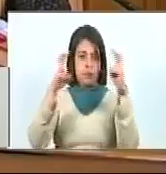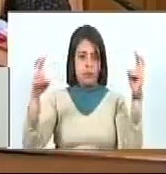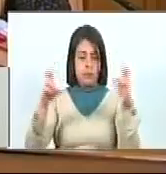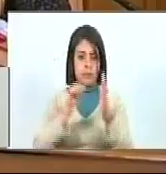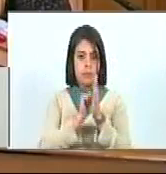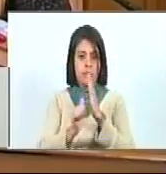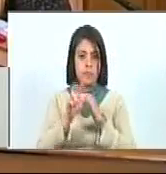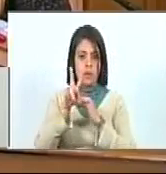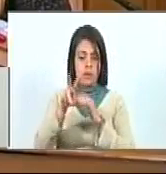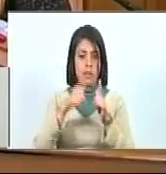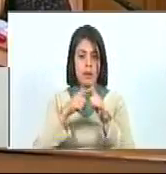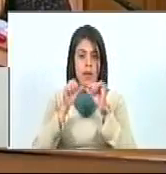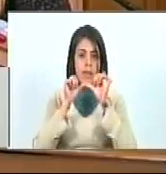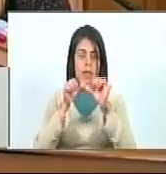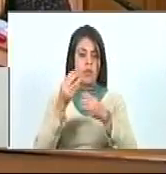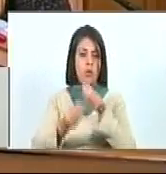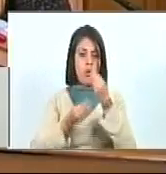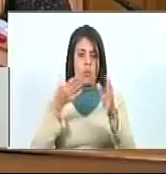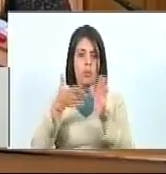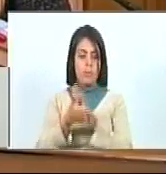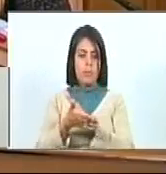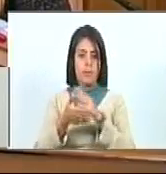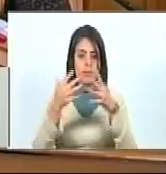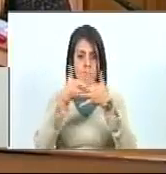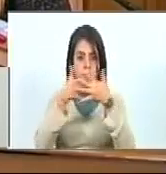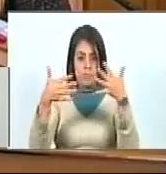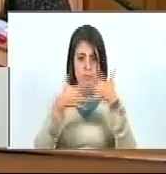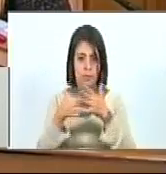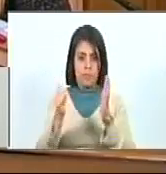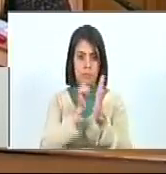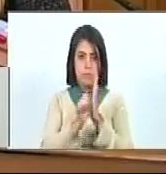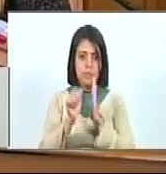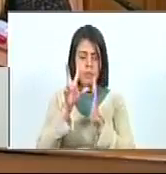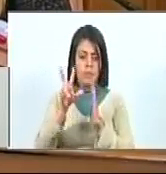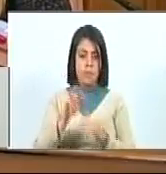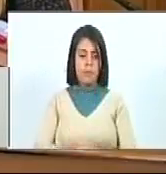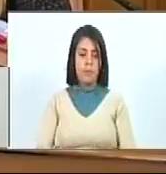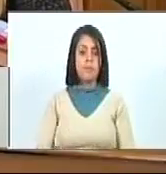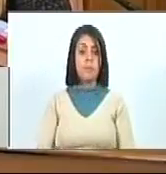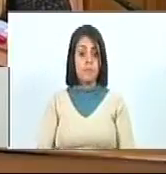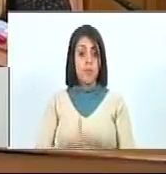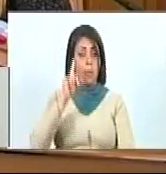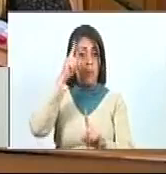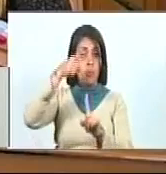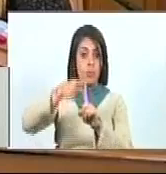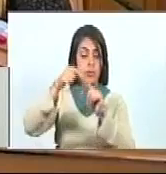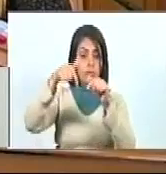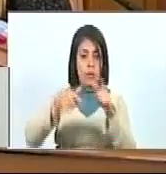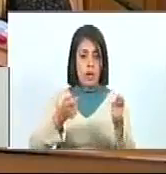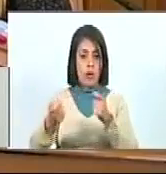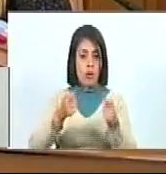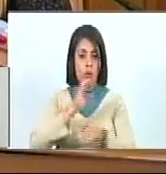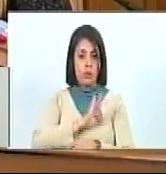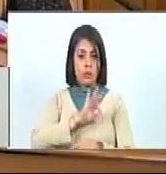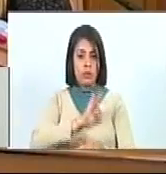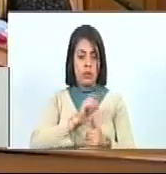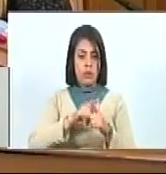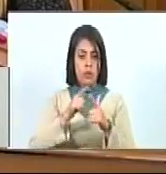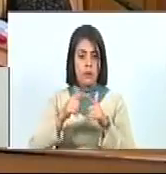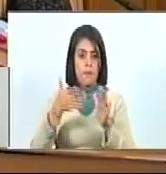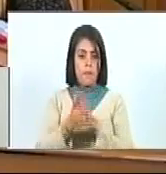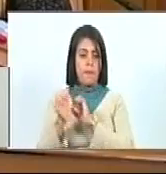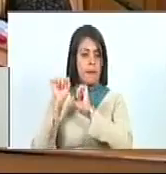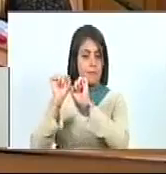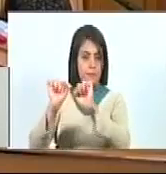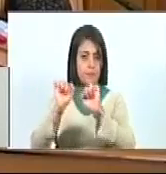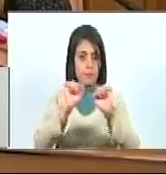artículo 3, quedando redactado de la siguiente manera. Artículo 3. El propósito del control social es la